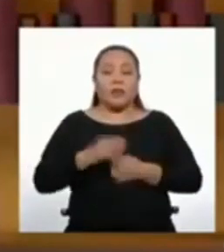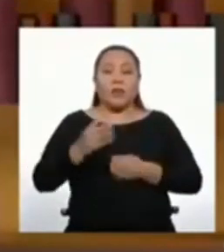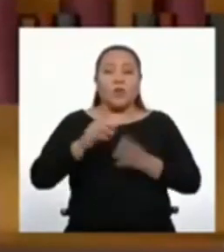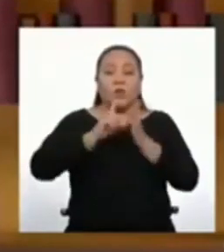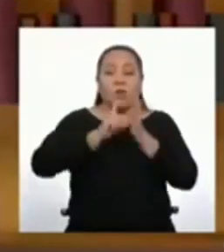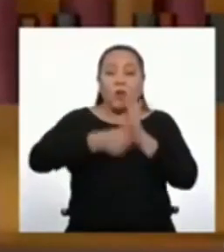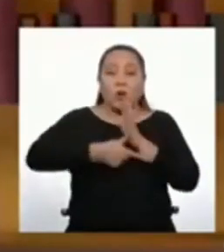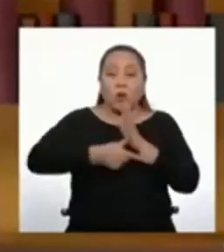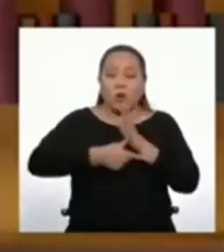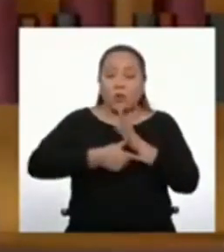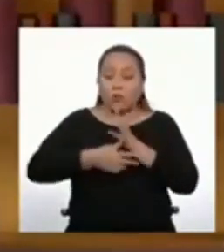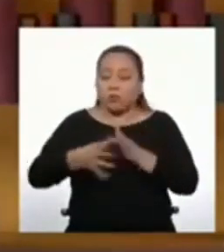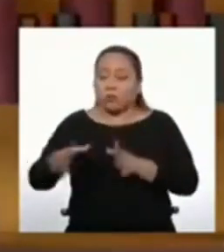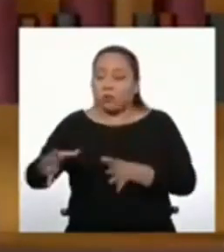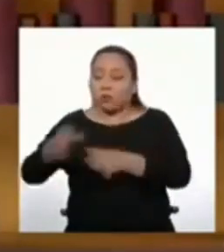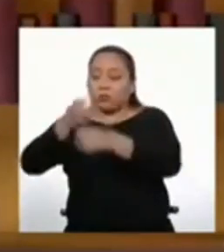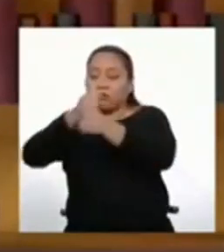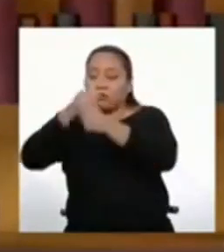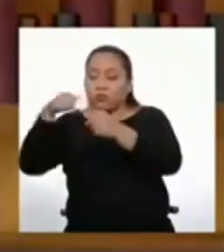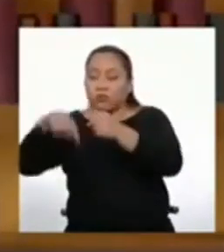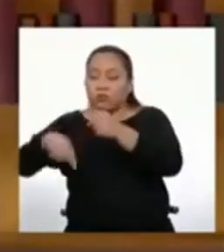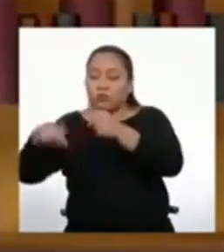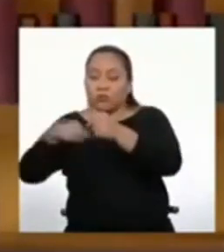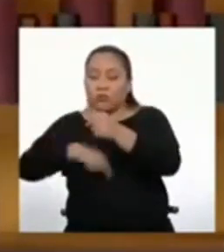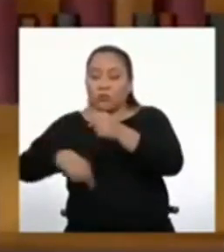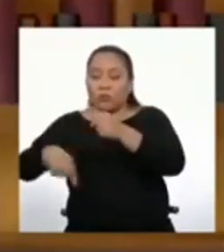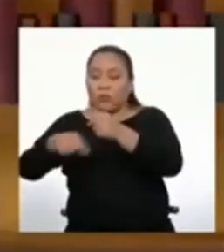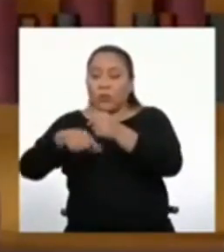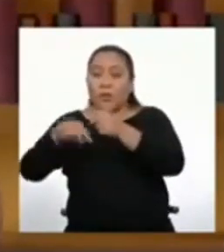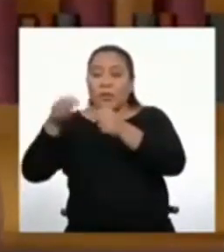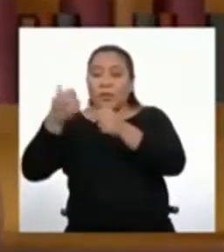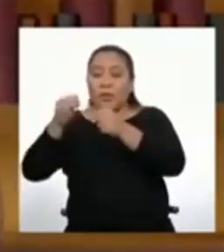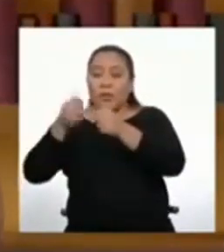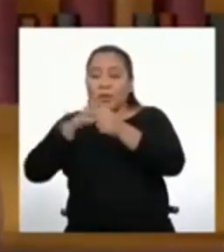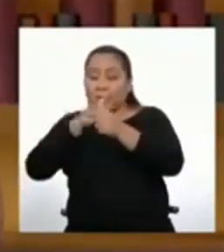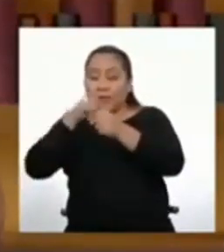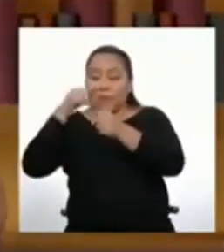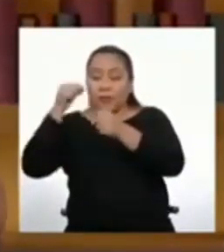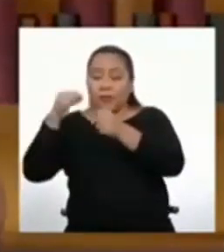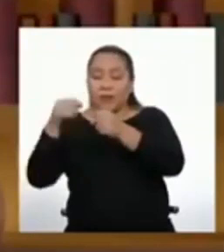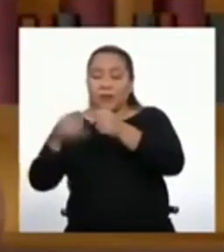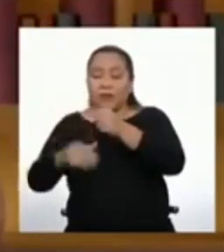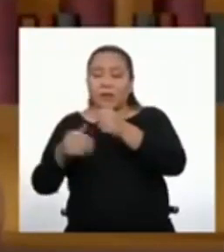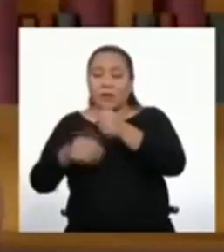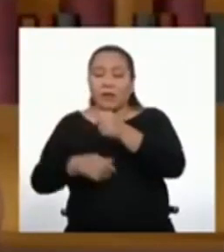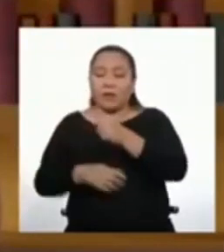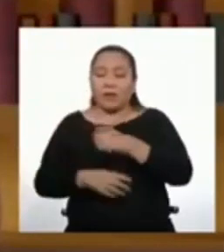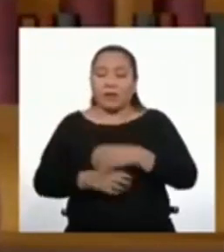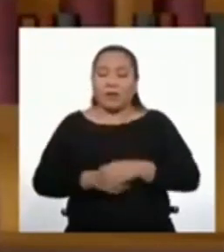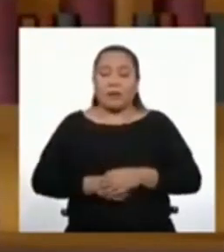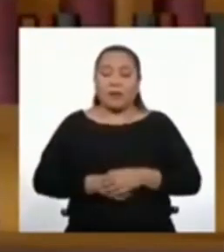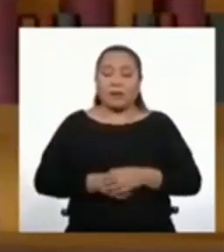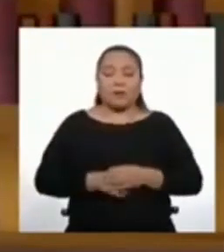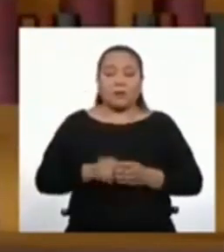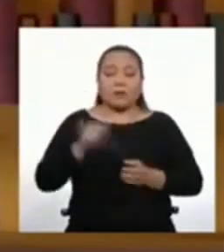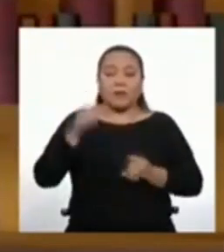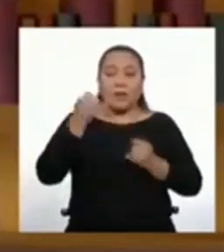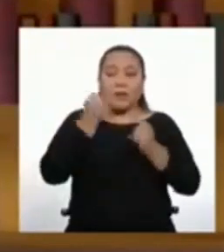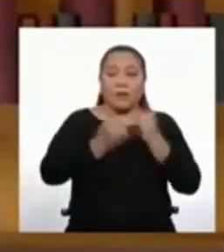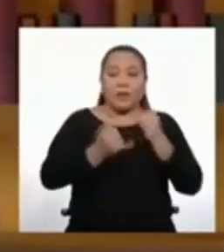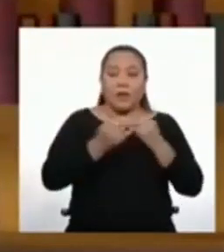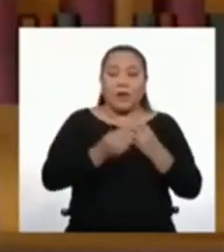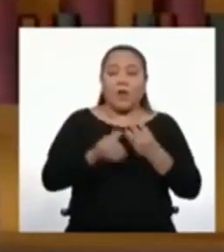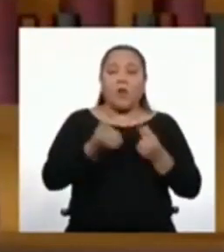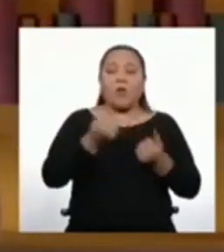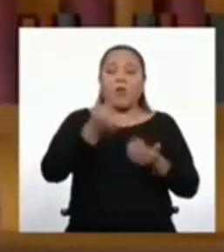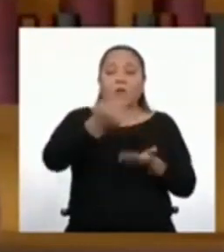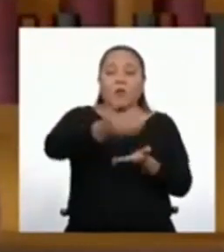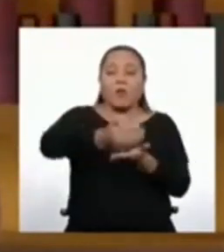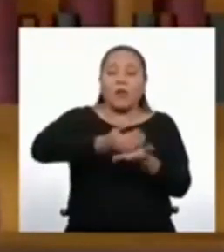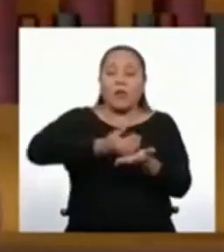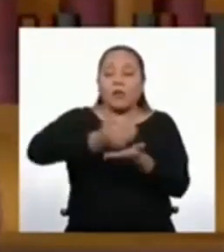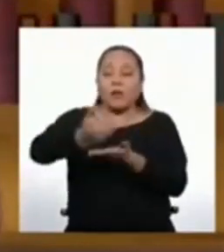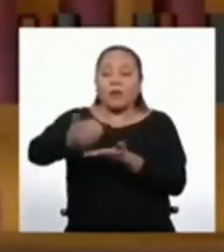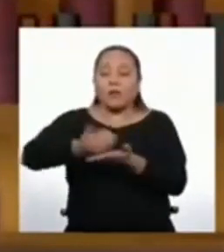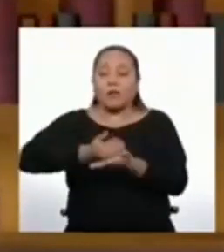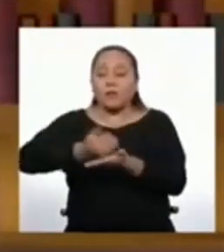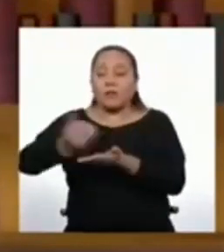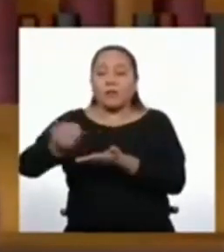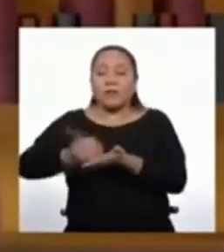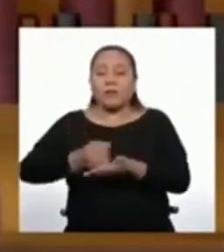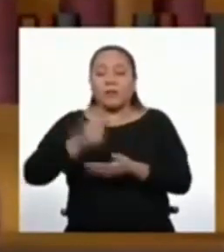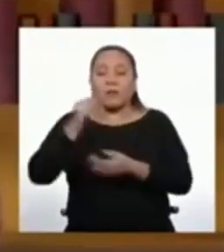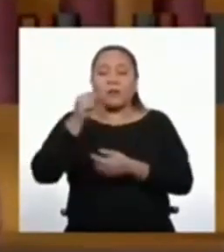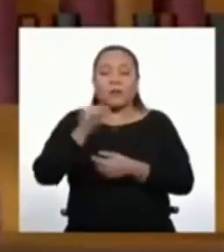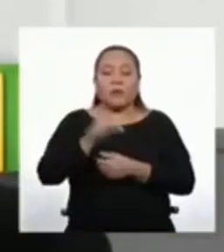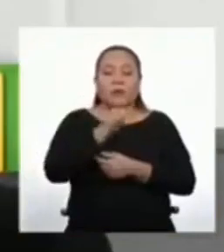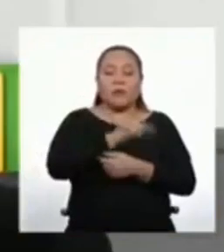paquetes de 10 mascarillas que tendríamos. Y por último, calcular cuánto se recaudaría si se vende a